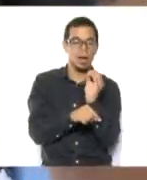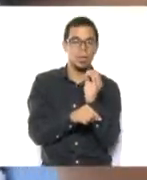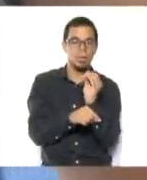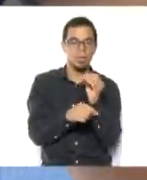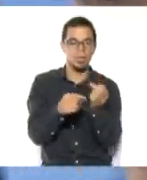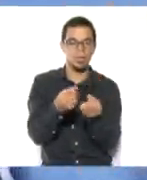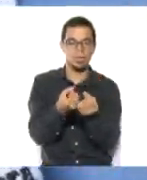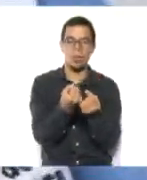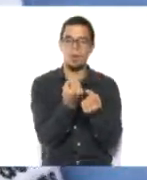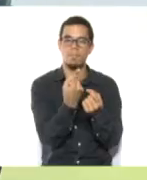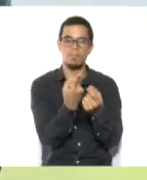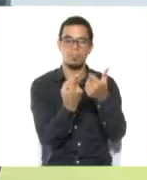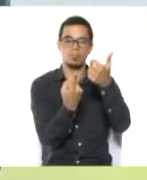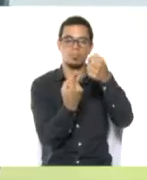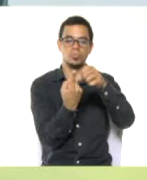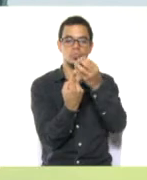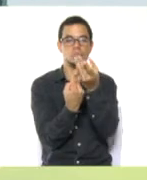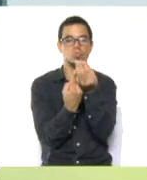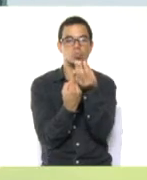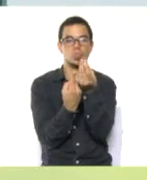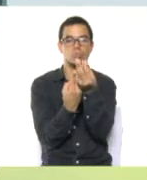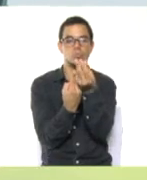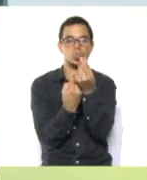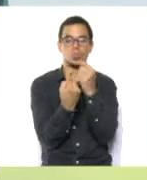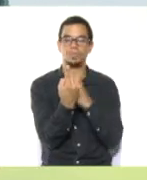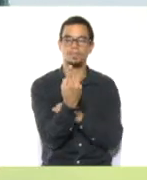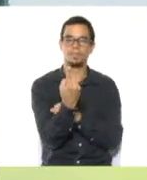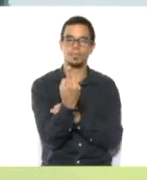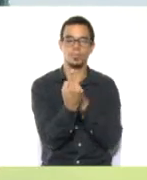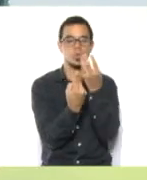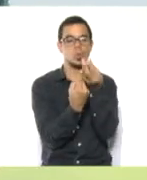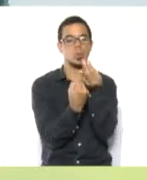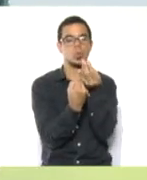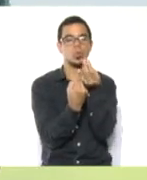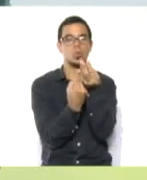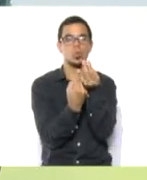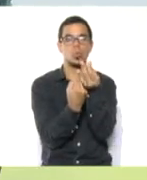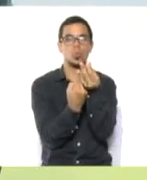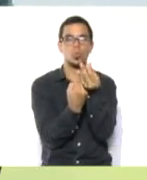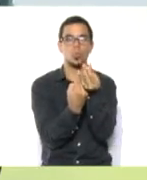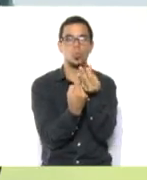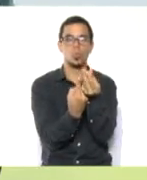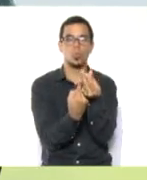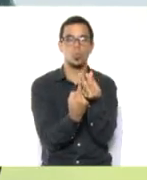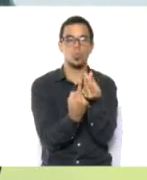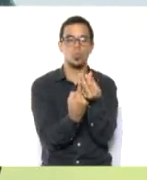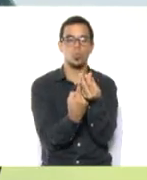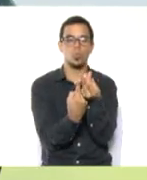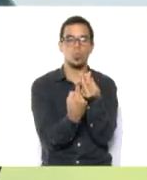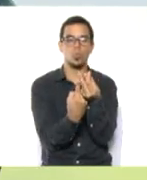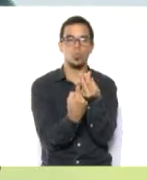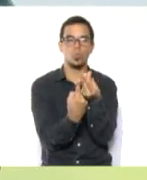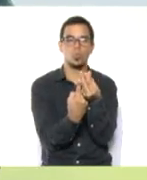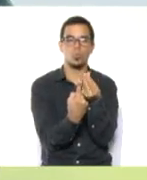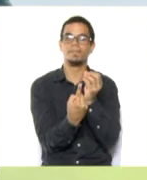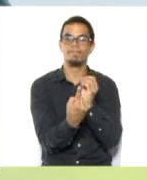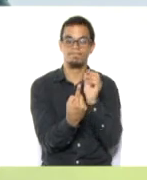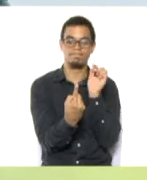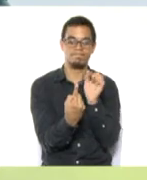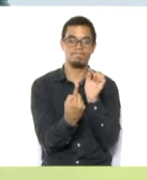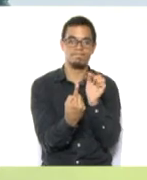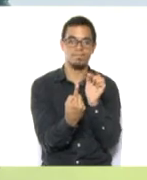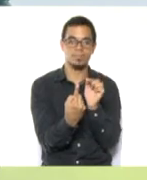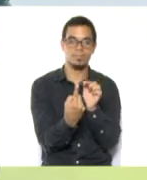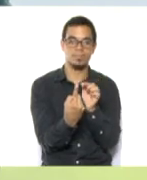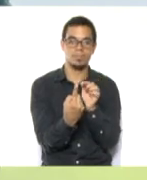de esta forma, ¿ok? Acá. Y afianzamos, como ya les dije, esa motricidad fina que es tan necesaria